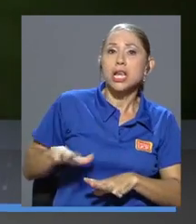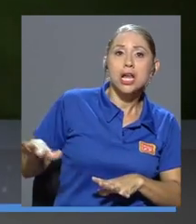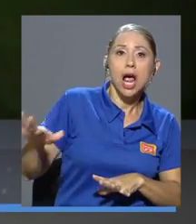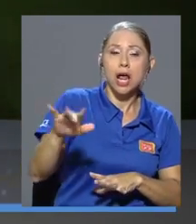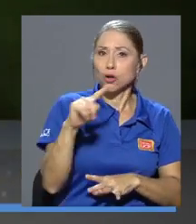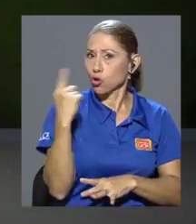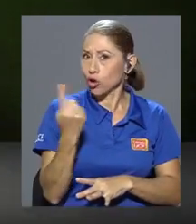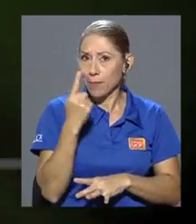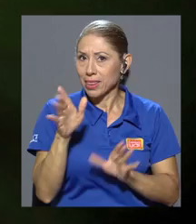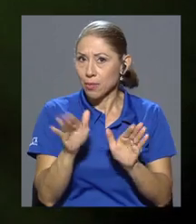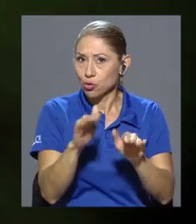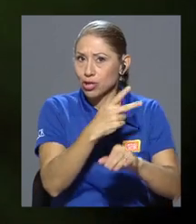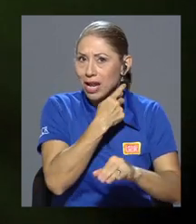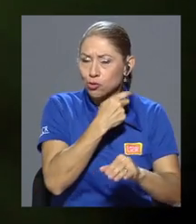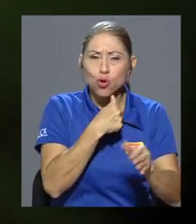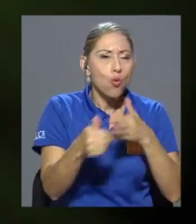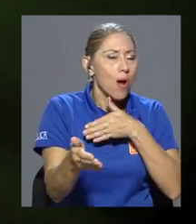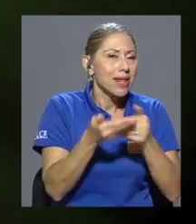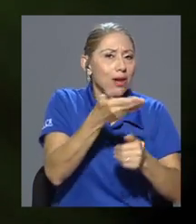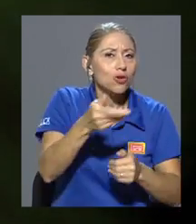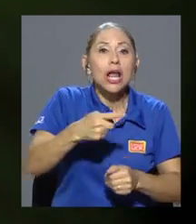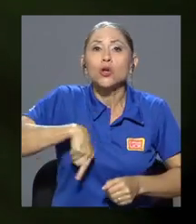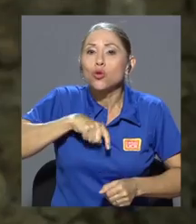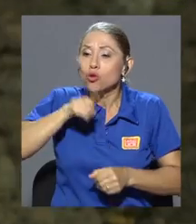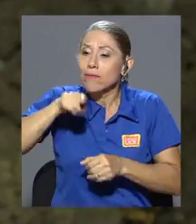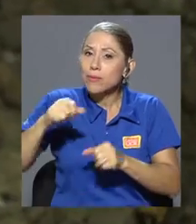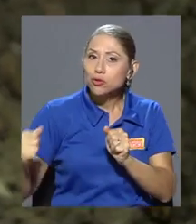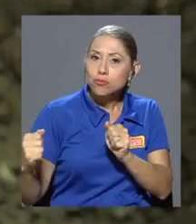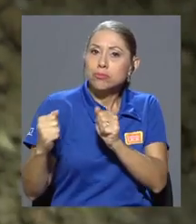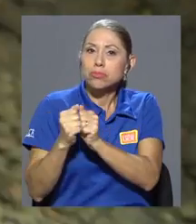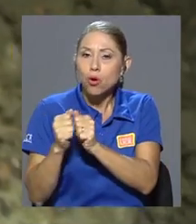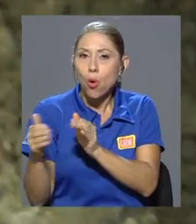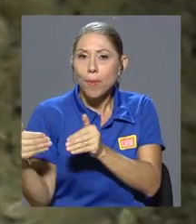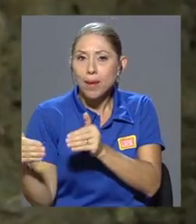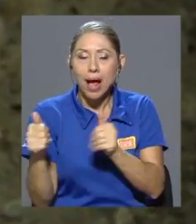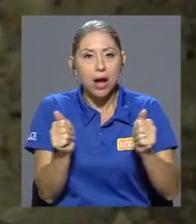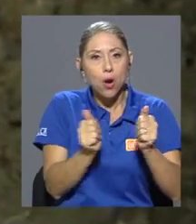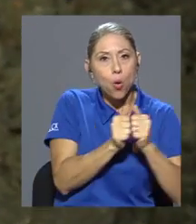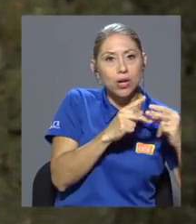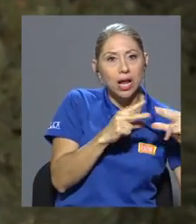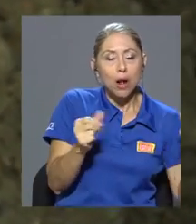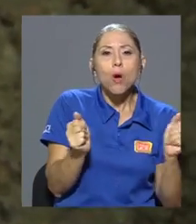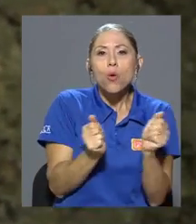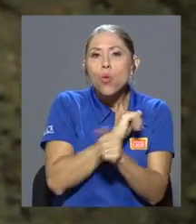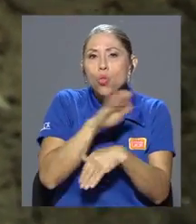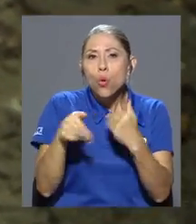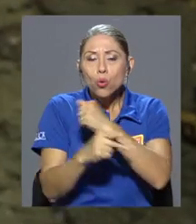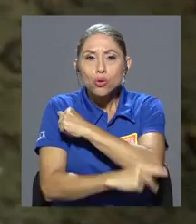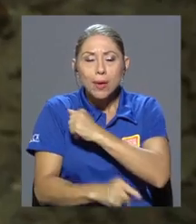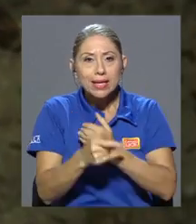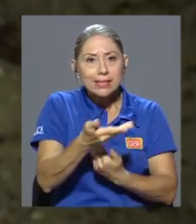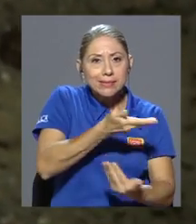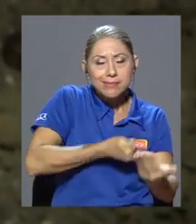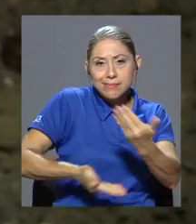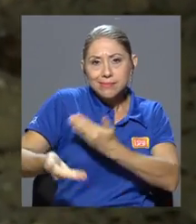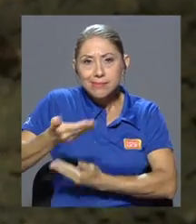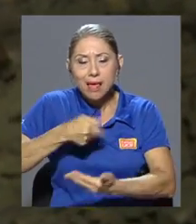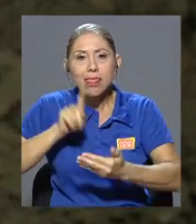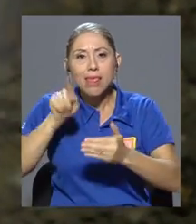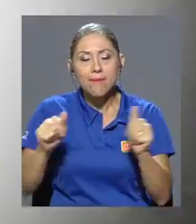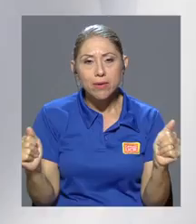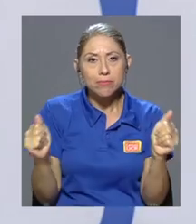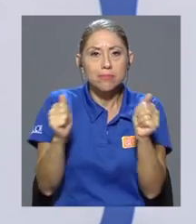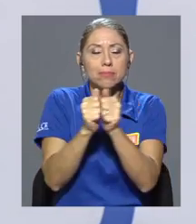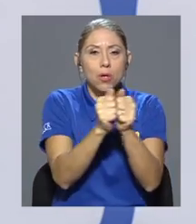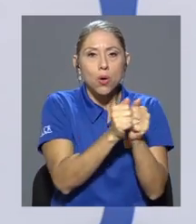de cualquier cosa, tenemos que trabajar con Panamá, con Nicaragua, con otros países de la región. Los problemas los compartimos, entonces, la idea es buscar soluciones